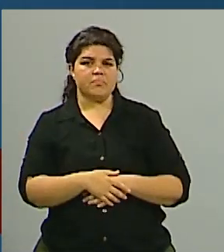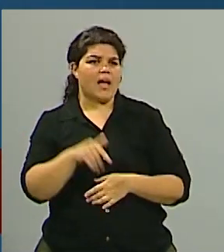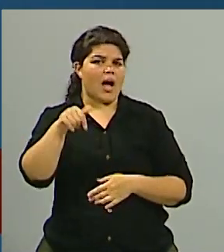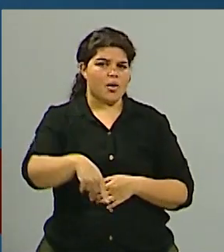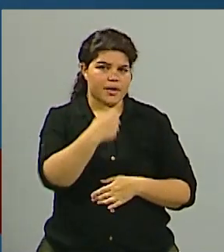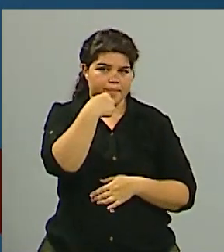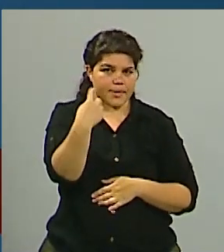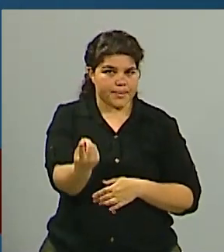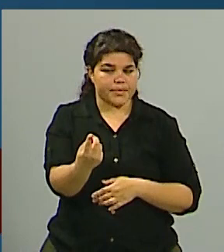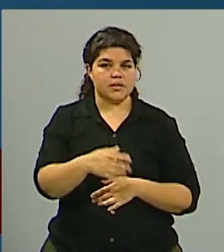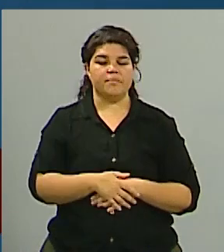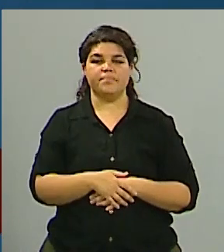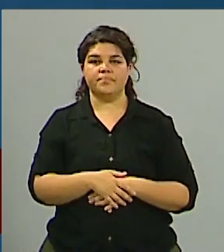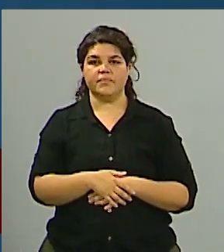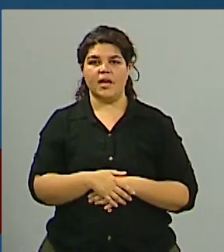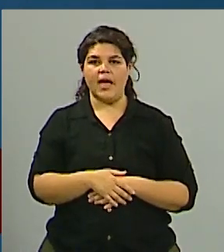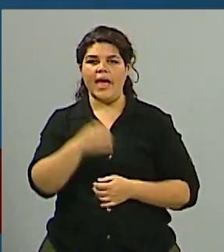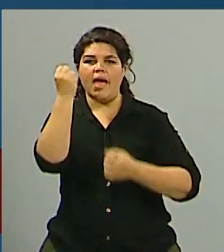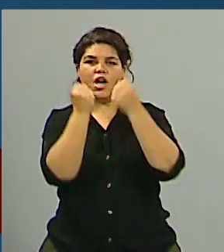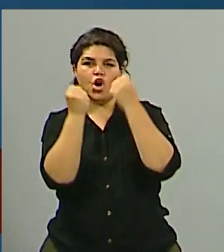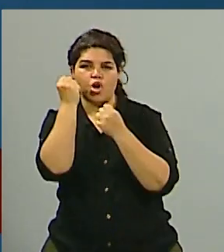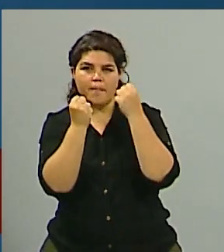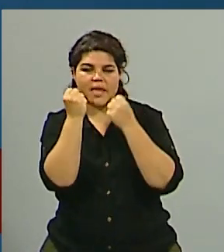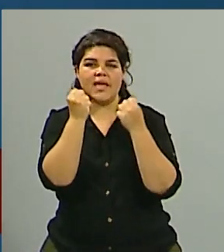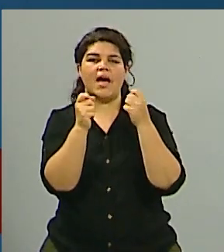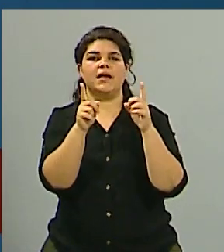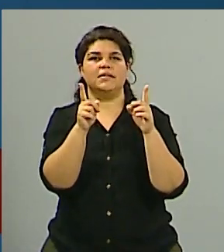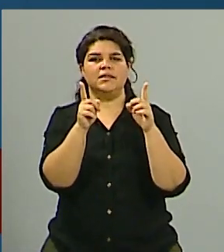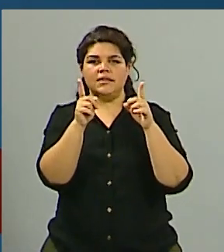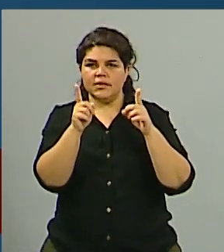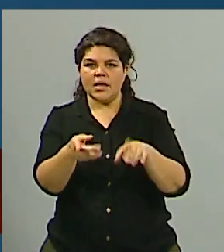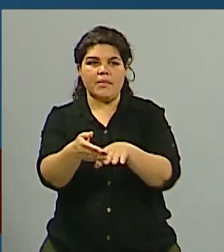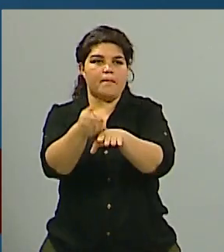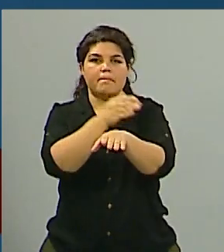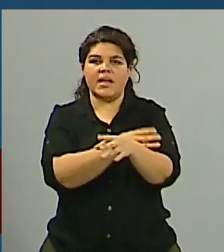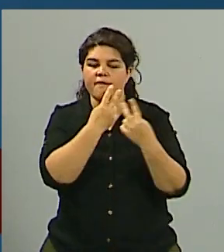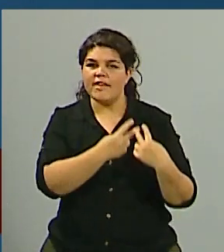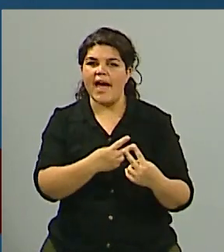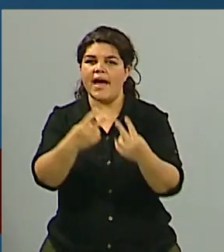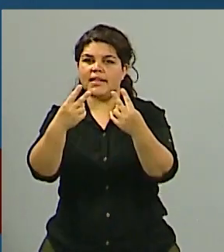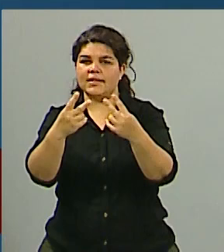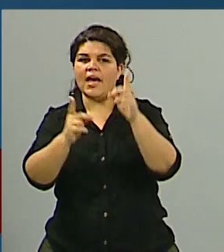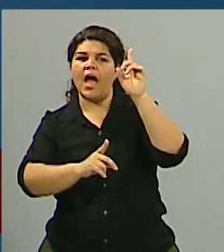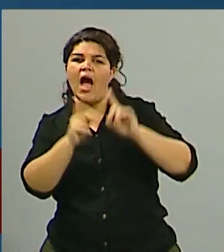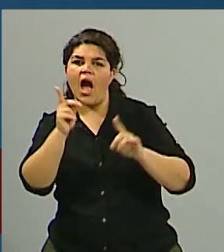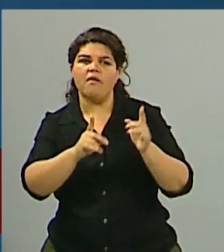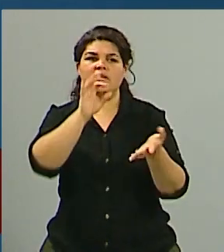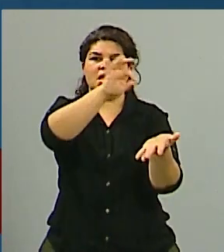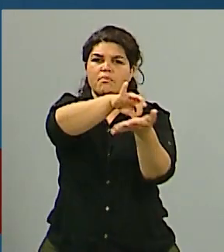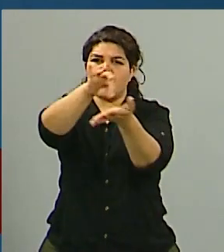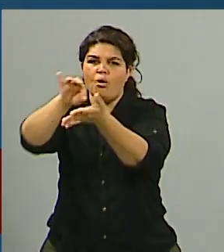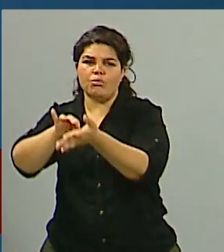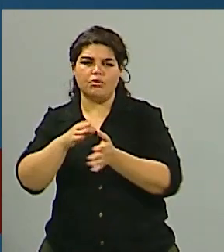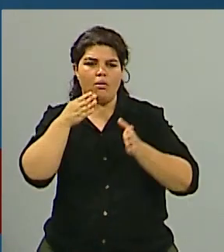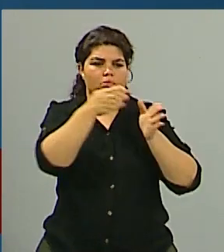inclusive con previaje ha afectado el tema de la llegada de turistas a los distintos rincones del